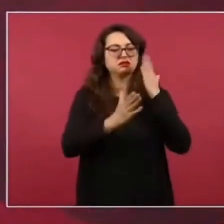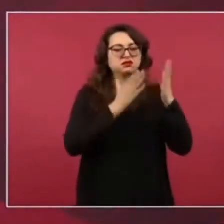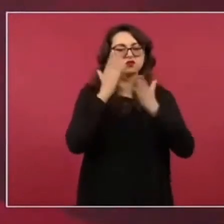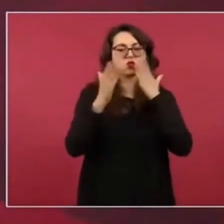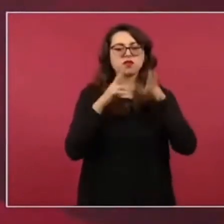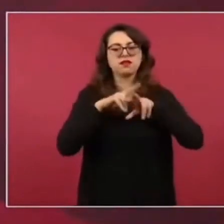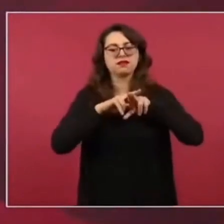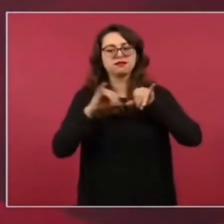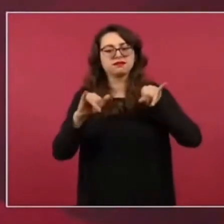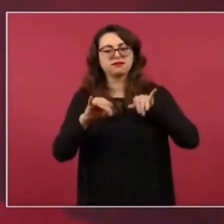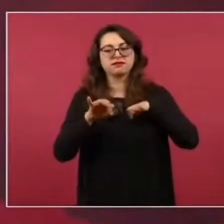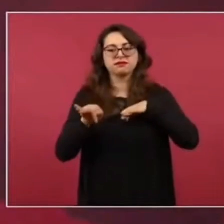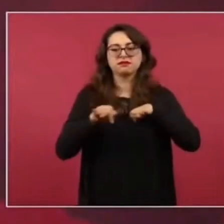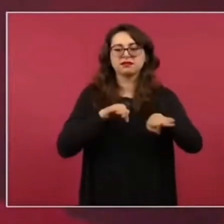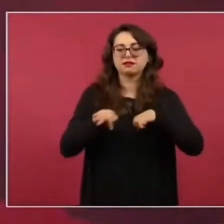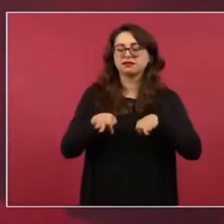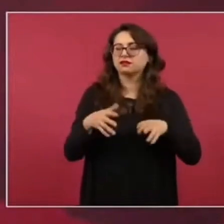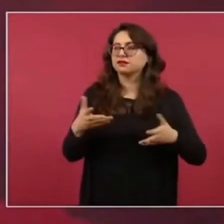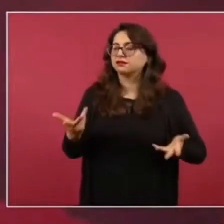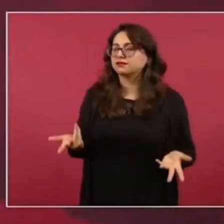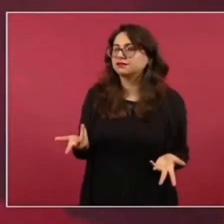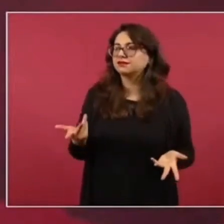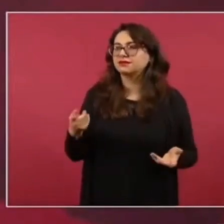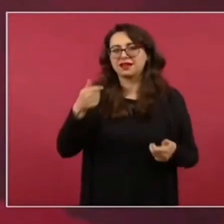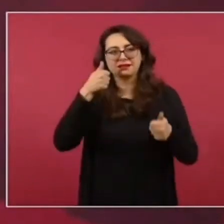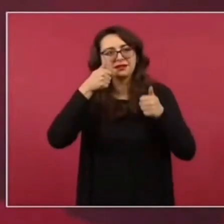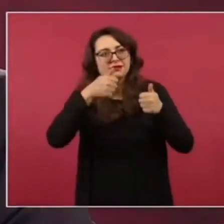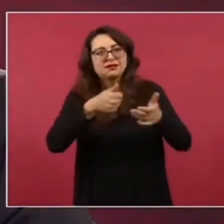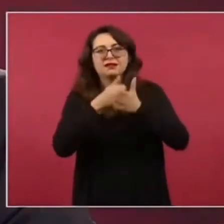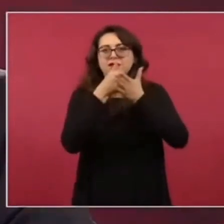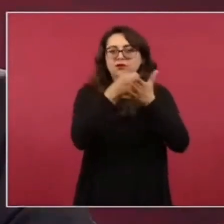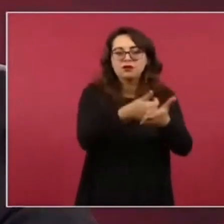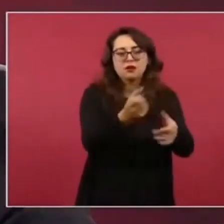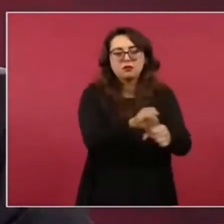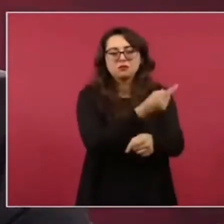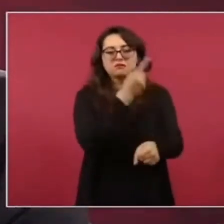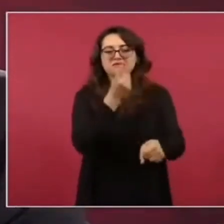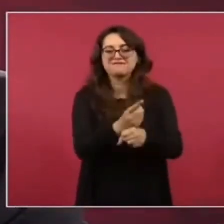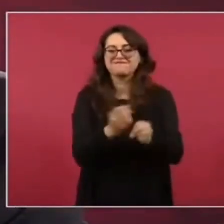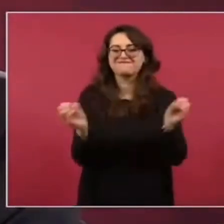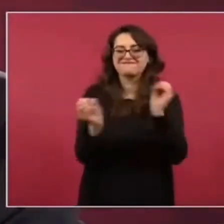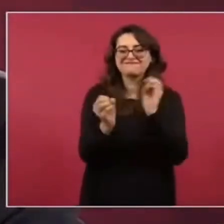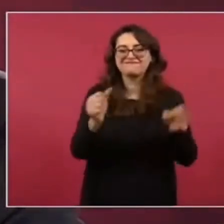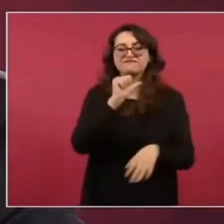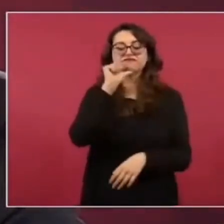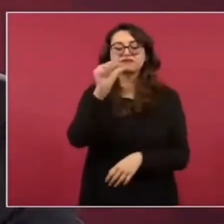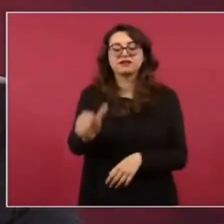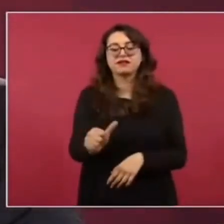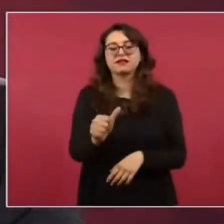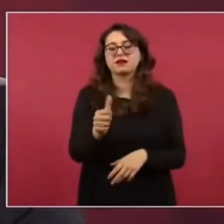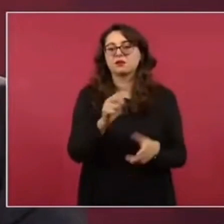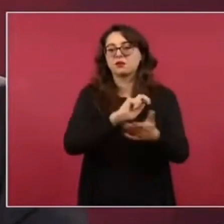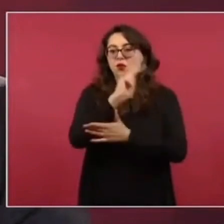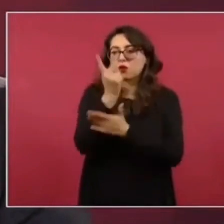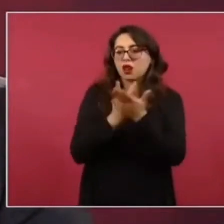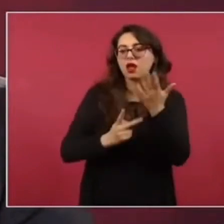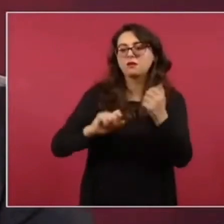Y no hacían nada por los jóvenes. Ni un programa para los jóvenes.